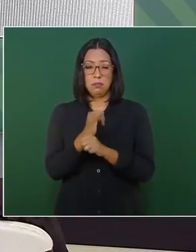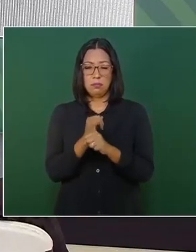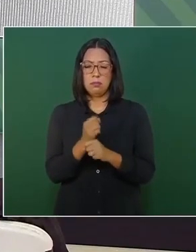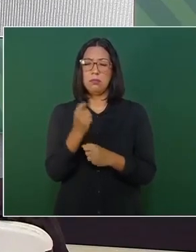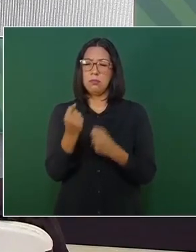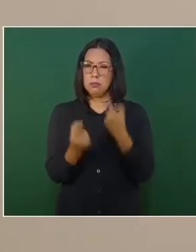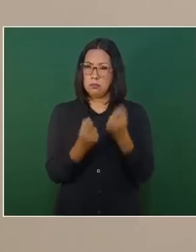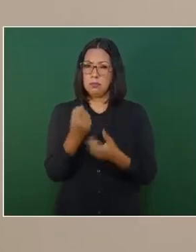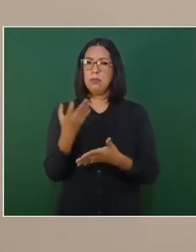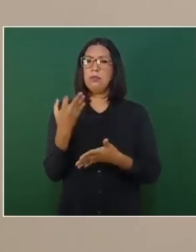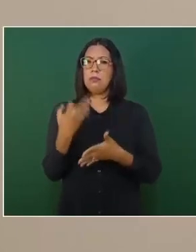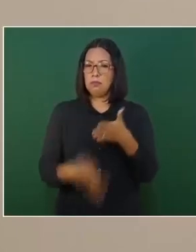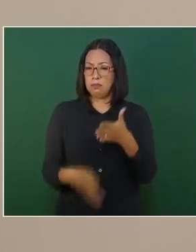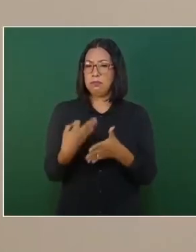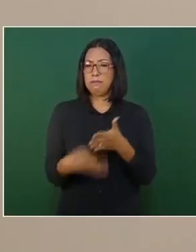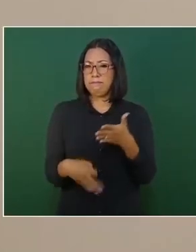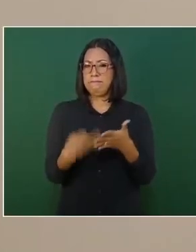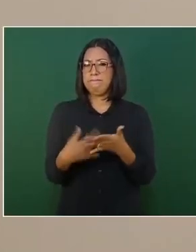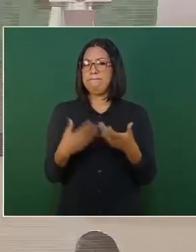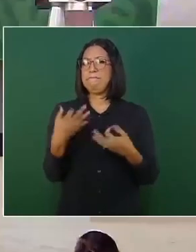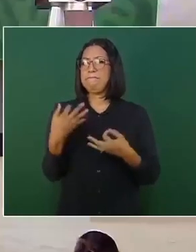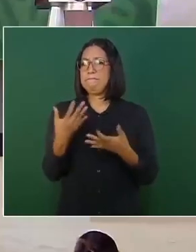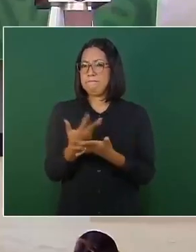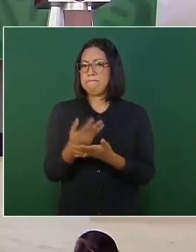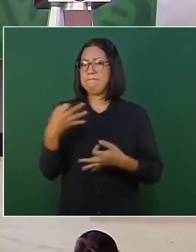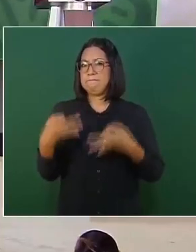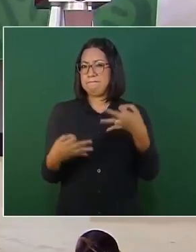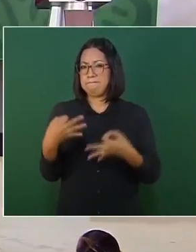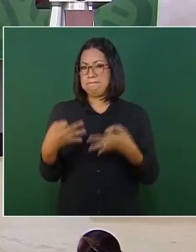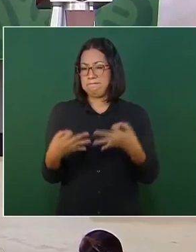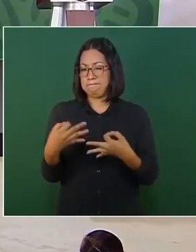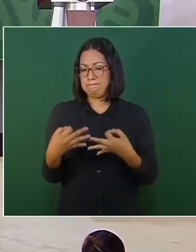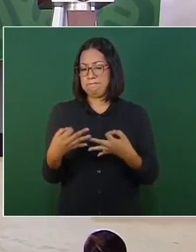algunas sentencias ya condenatorias. Sería cuanto, presidente.